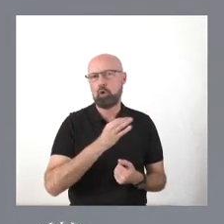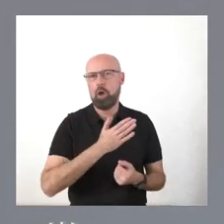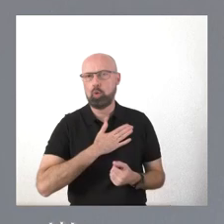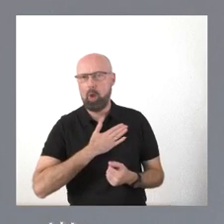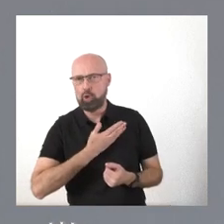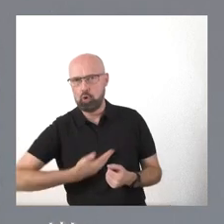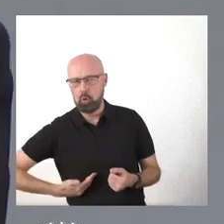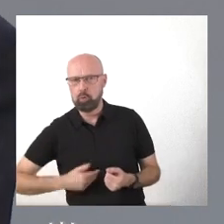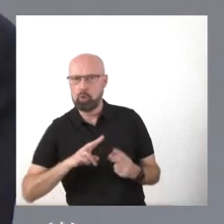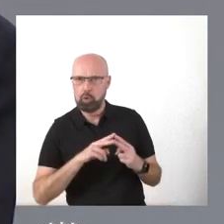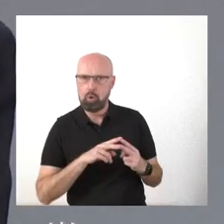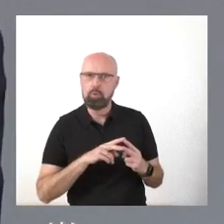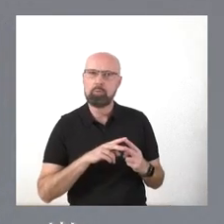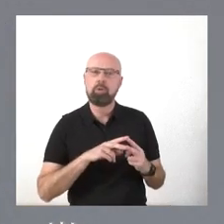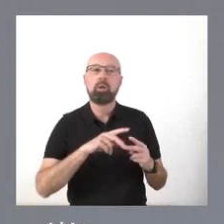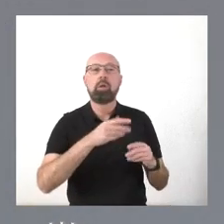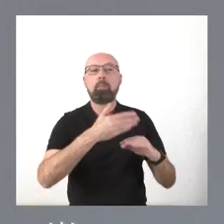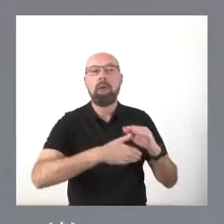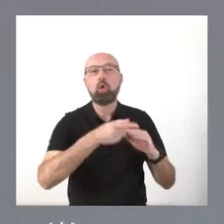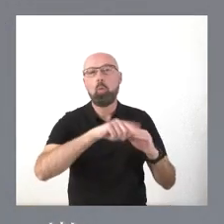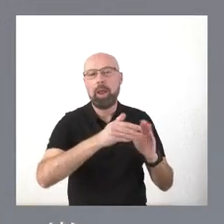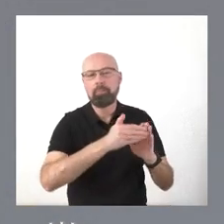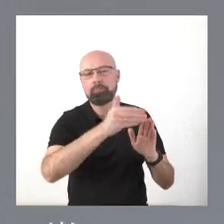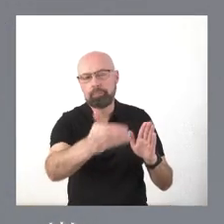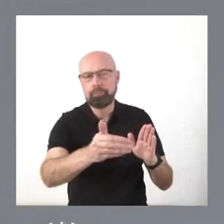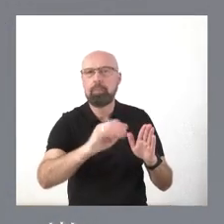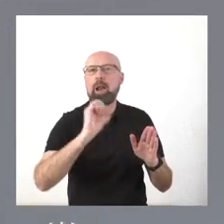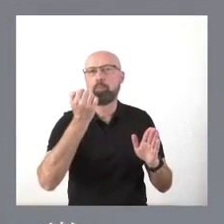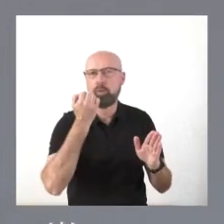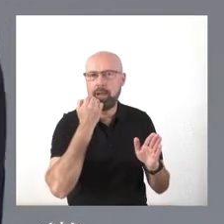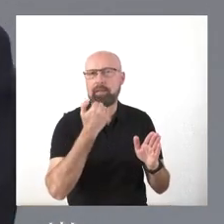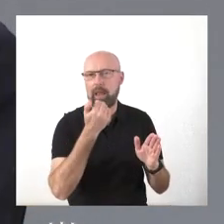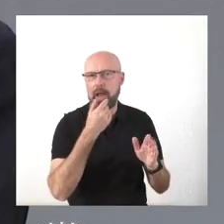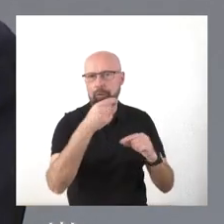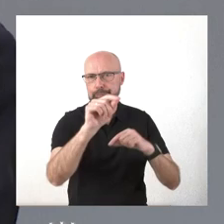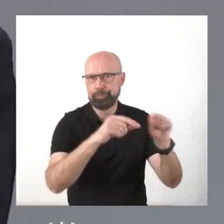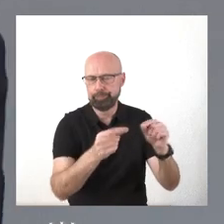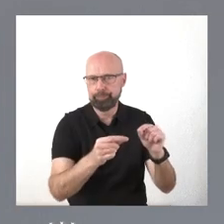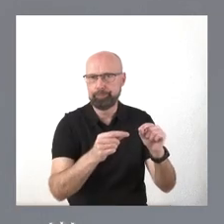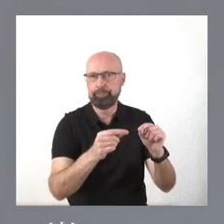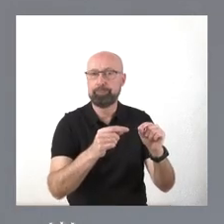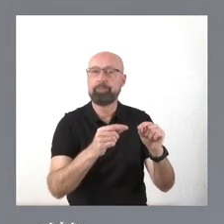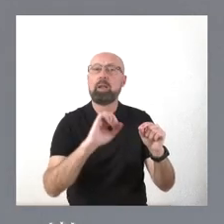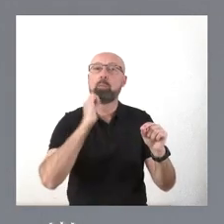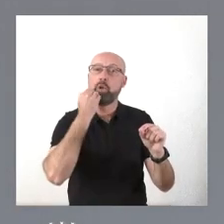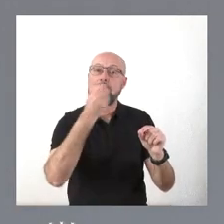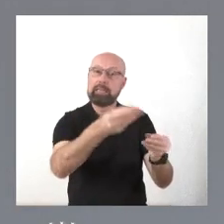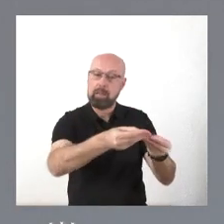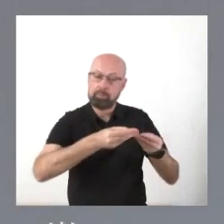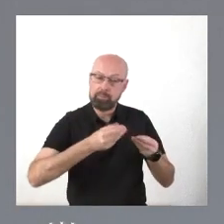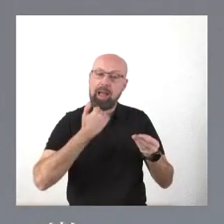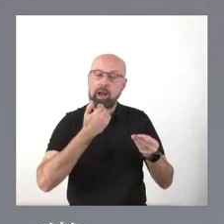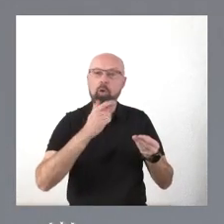las alegaciones. Pero a las alegaciones que se formulen hay otros tres meses para contestar.